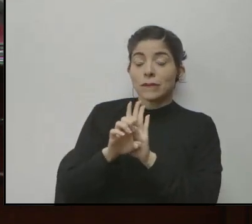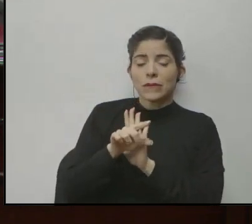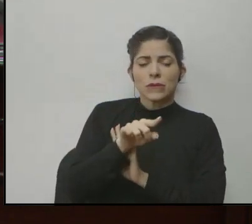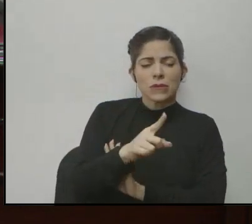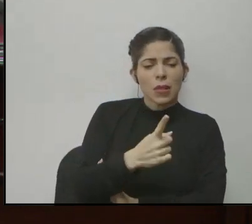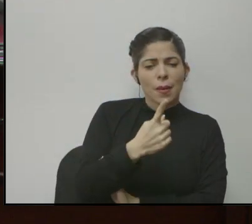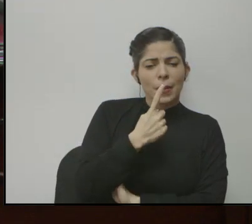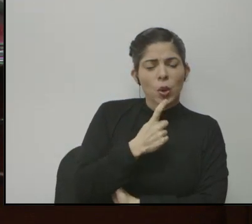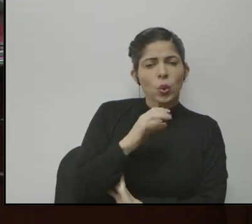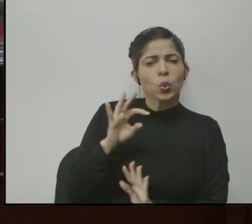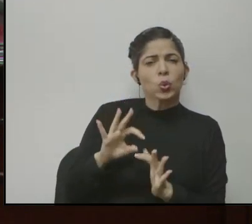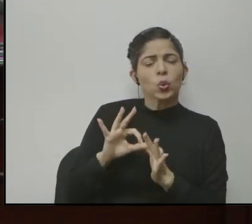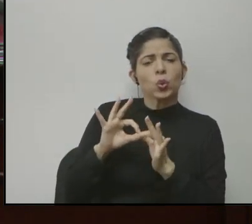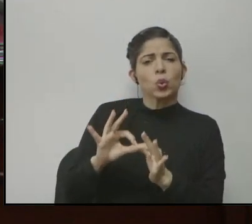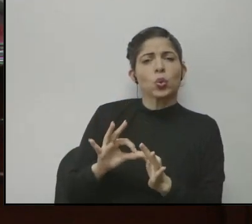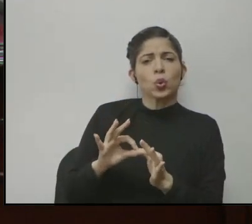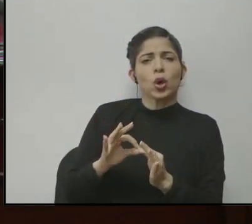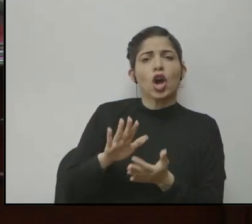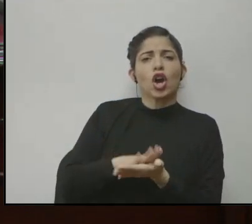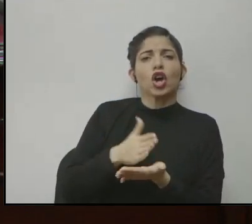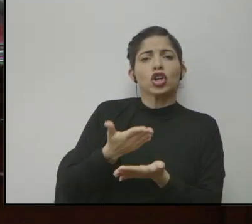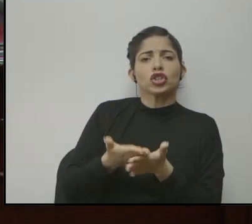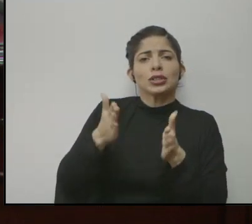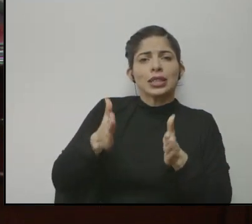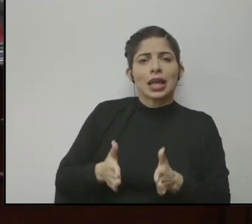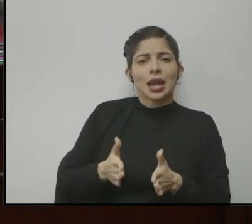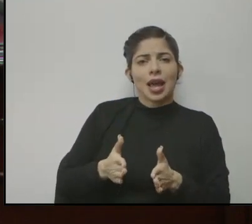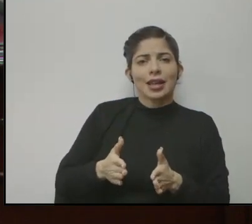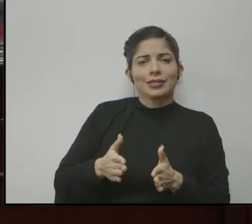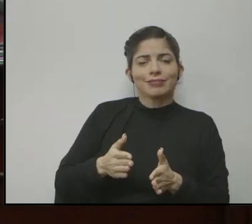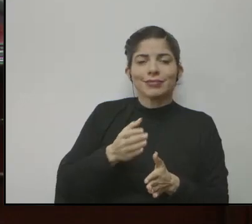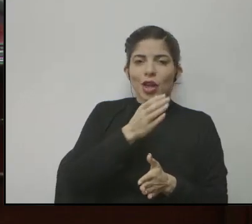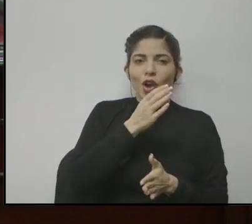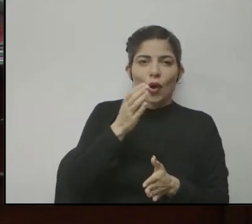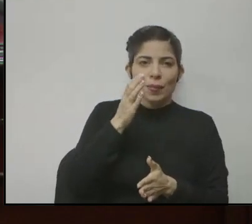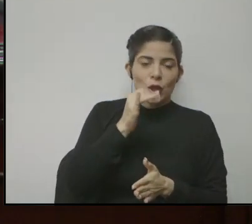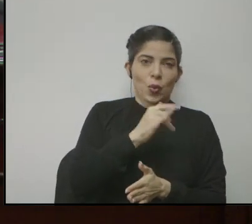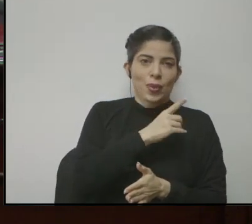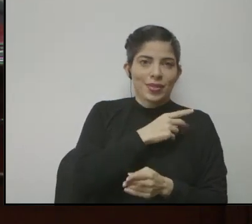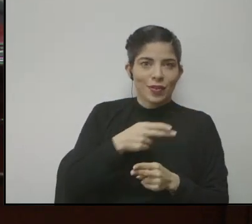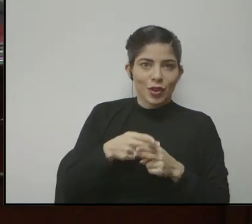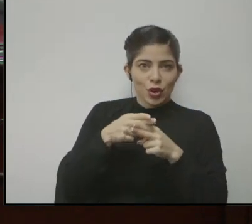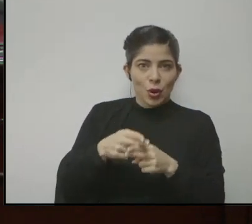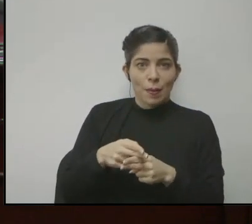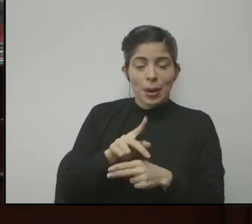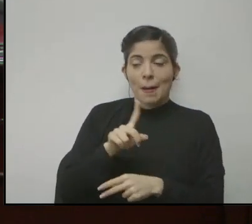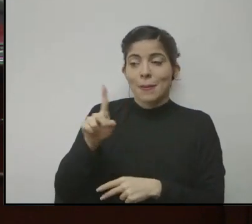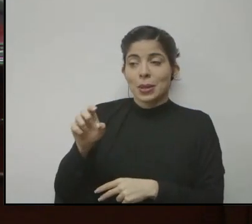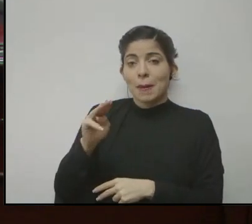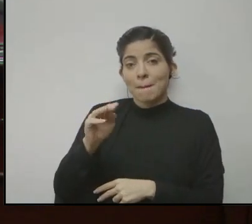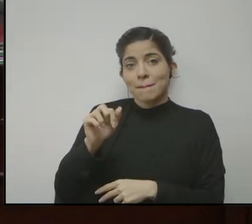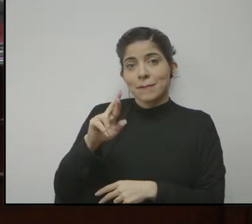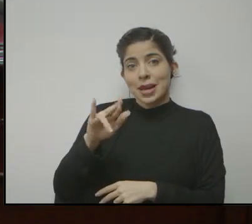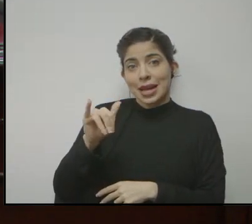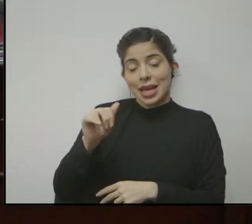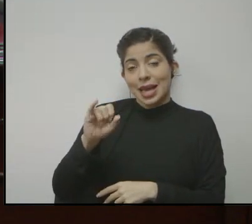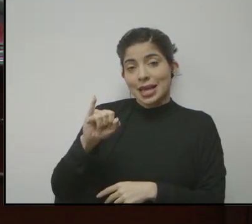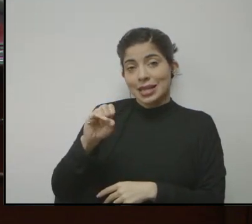esta tiene que ver con las cocineras de comedores nombradas por Junta. Entonces, pregunta María Isabel